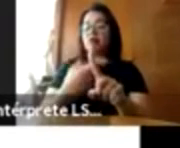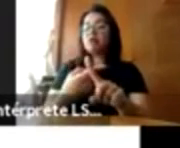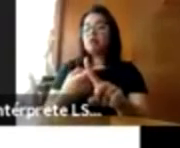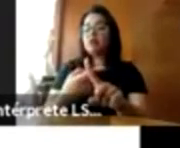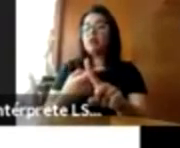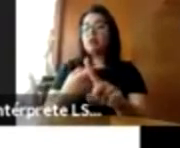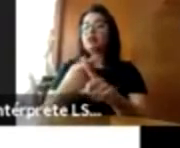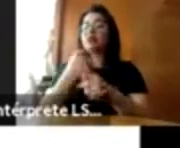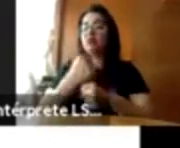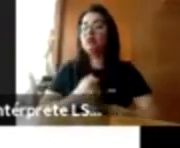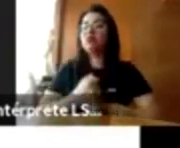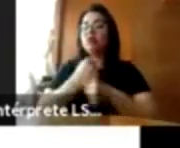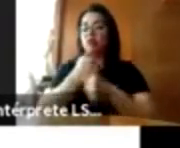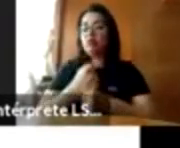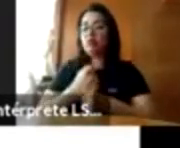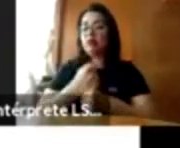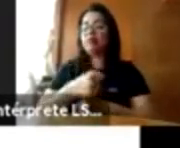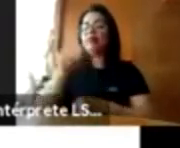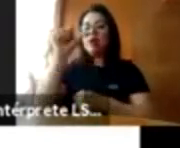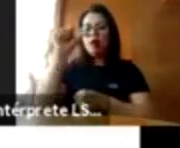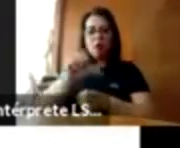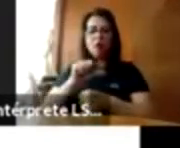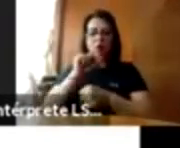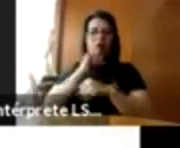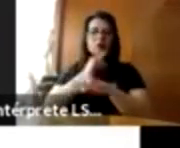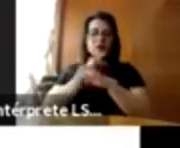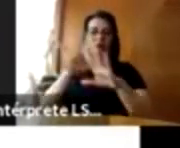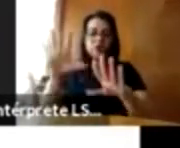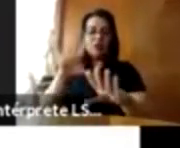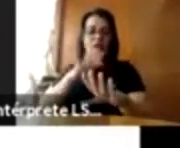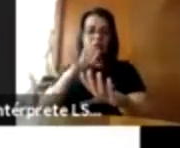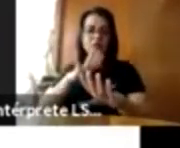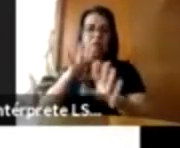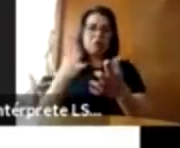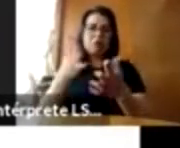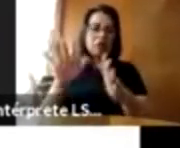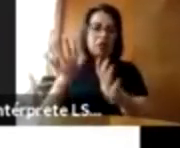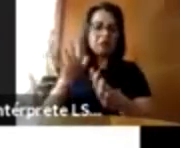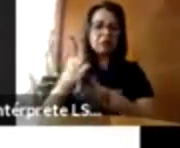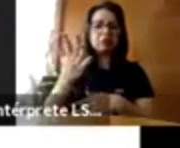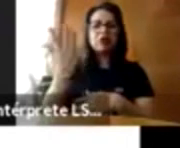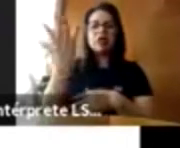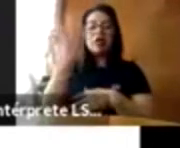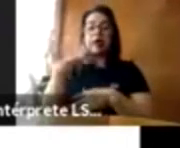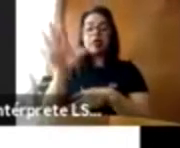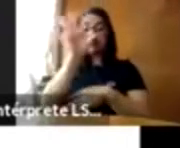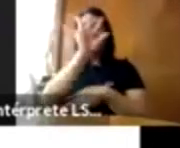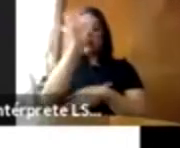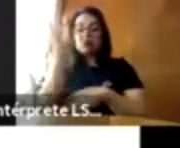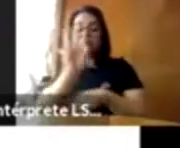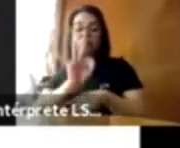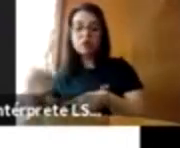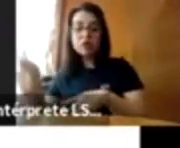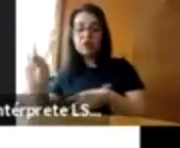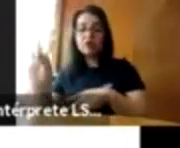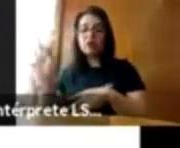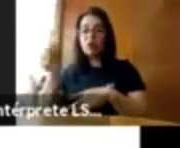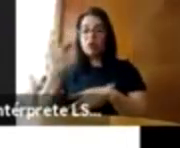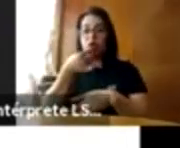Nosotros hoy día tenemos datos para 10% de los niños, niñas y adolescentes de todo el mundo,